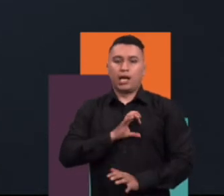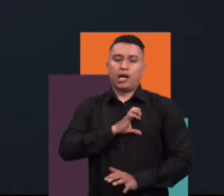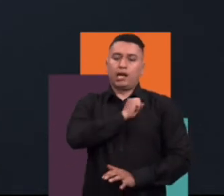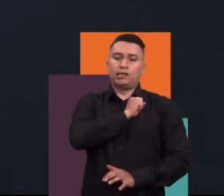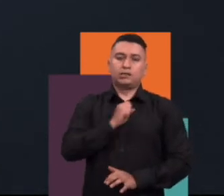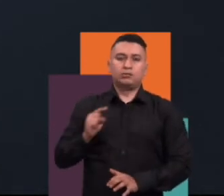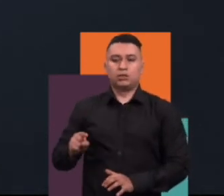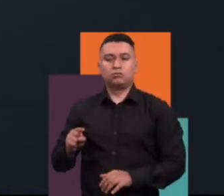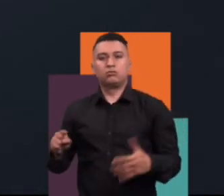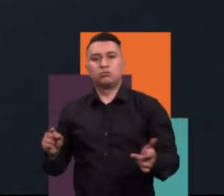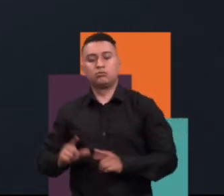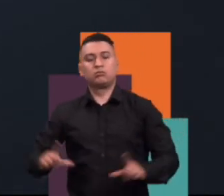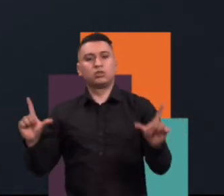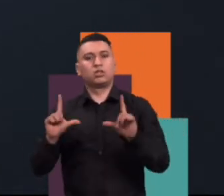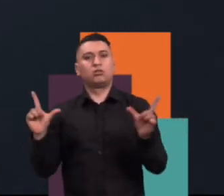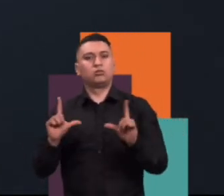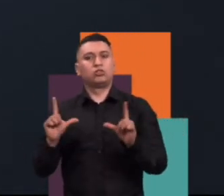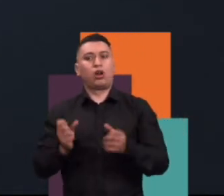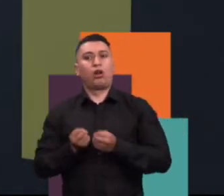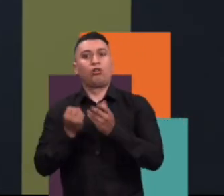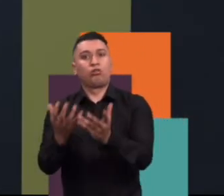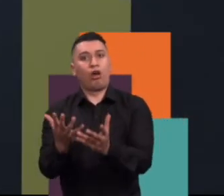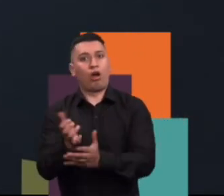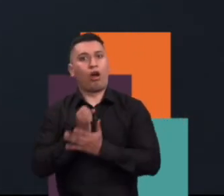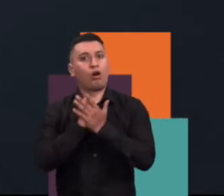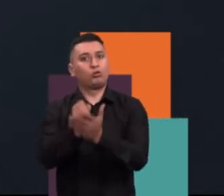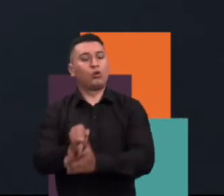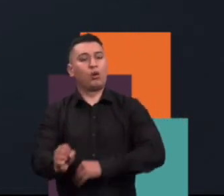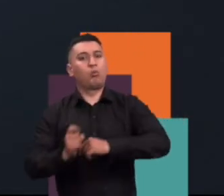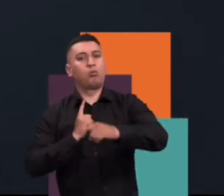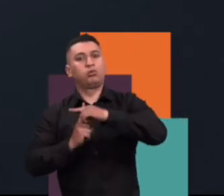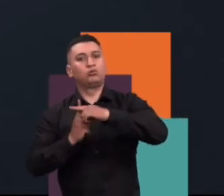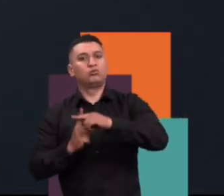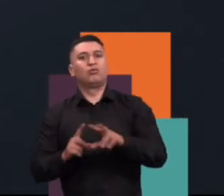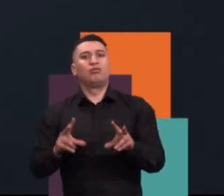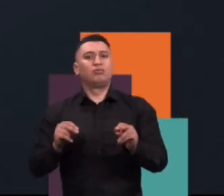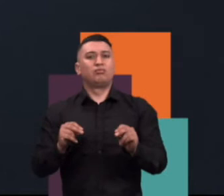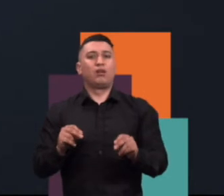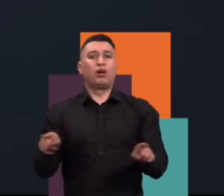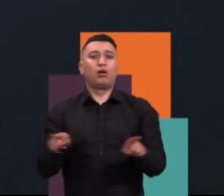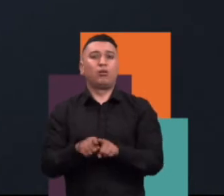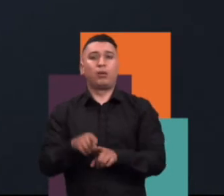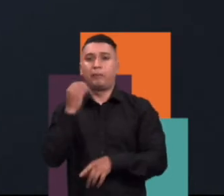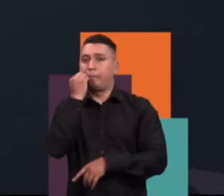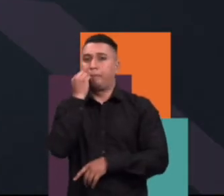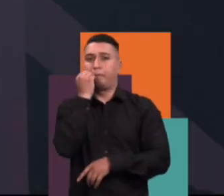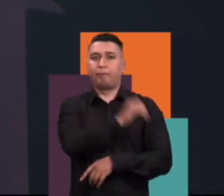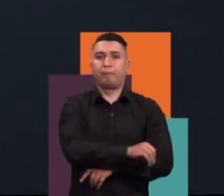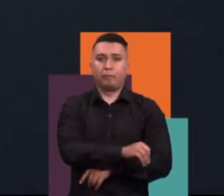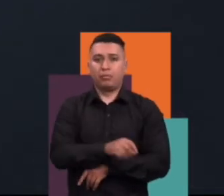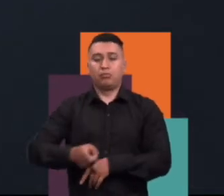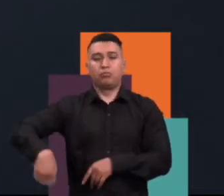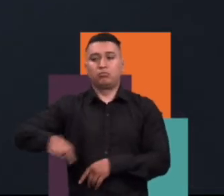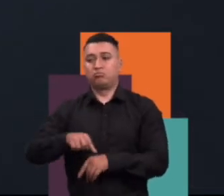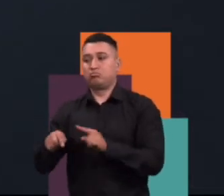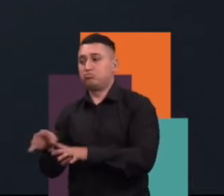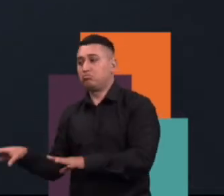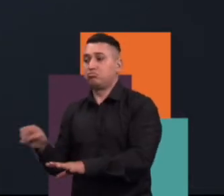lamentablemente los medios de comunicación, en cambio de favorecer, están apagando. Porque le están vendiendo al